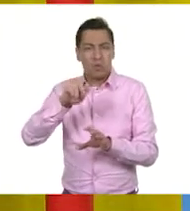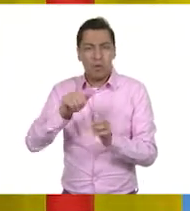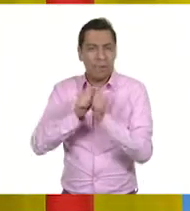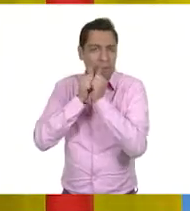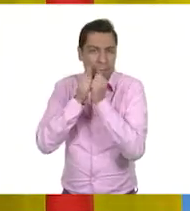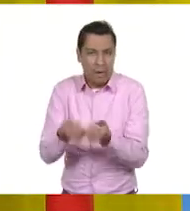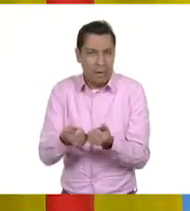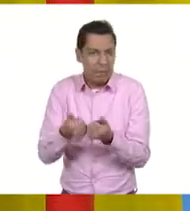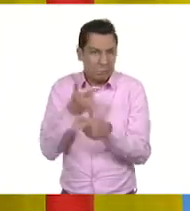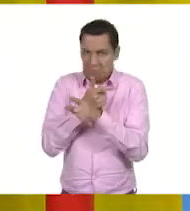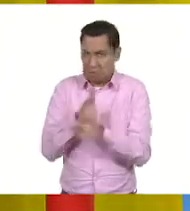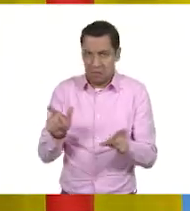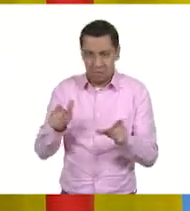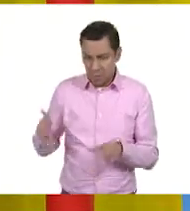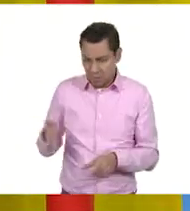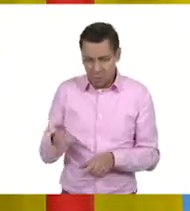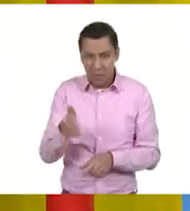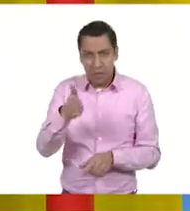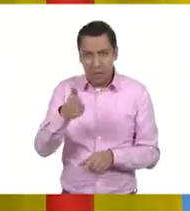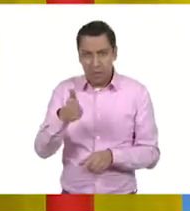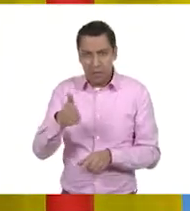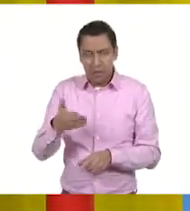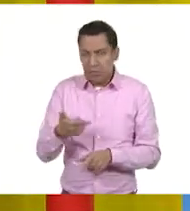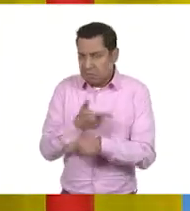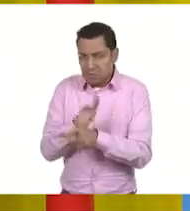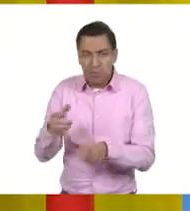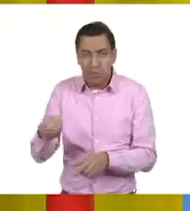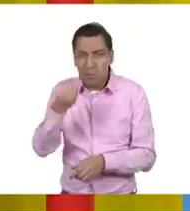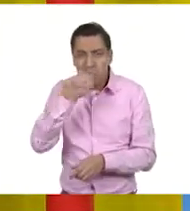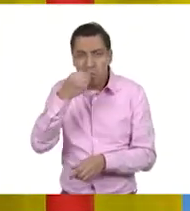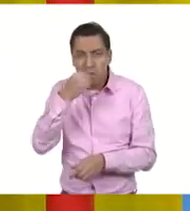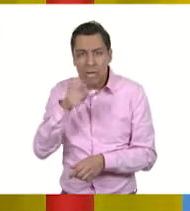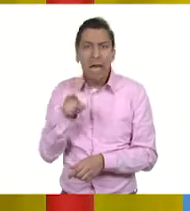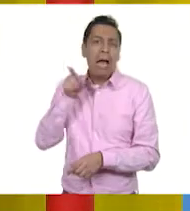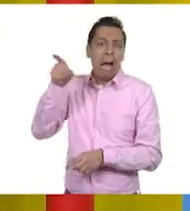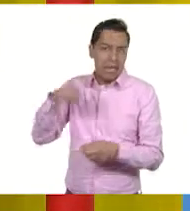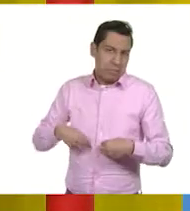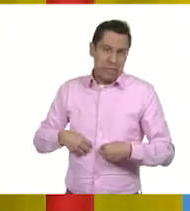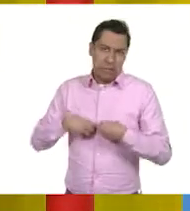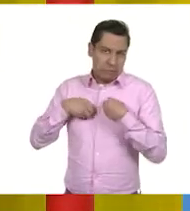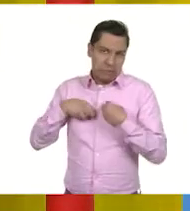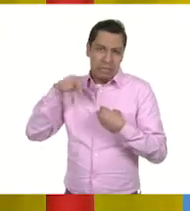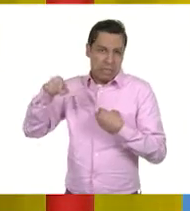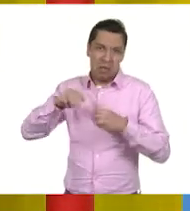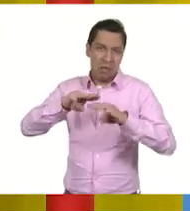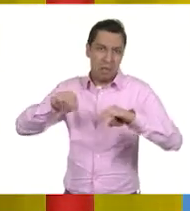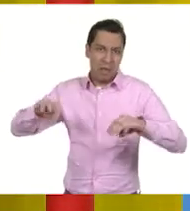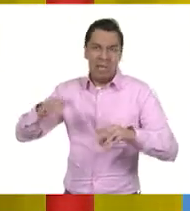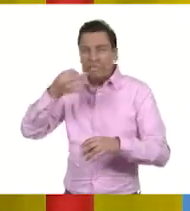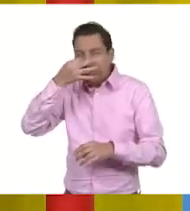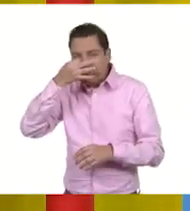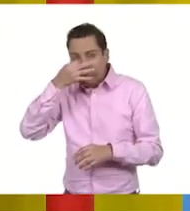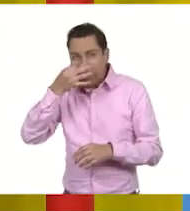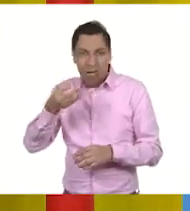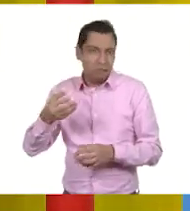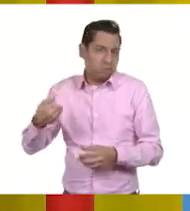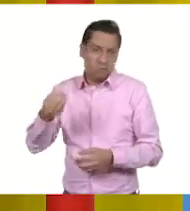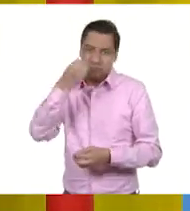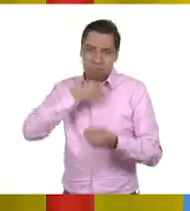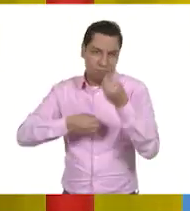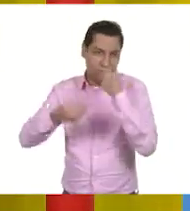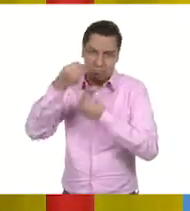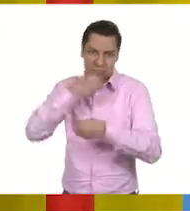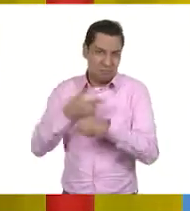Porque, o pescado. Imagínate que las personas que solamente pueden comer pescado porque en su región es lo que más hay, dejen de comer pescado.